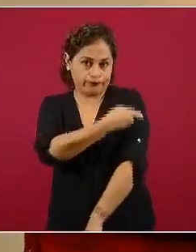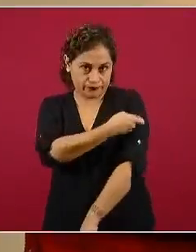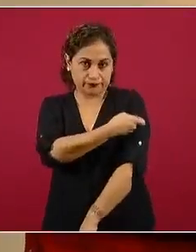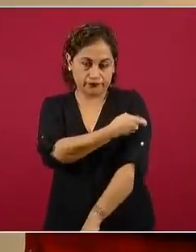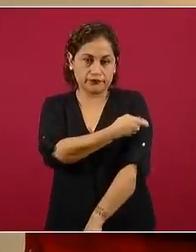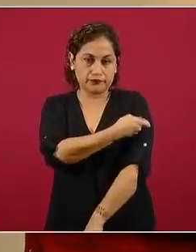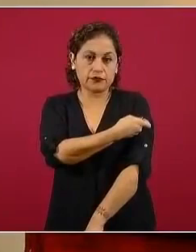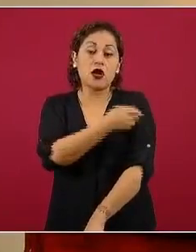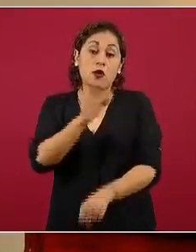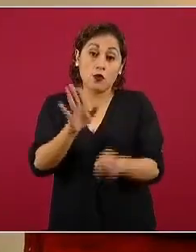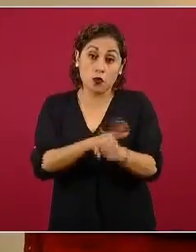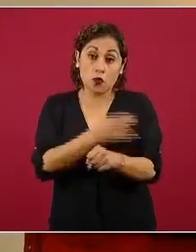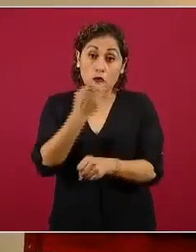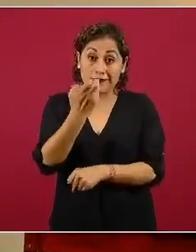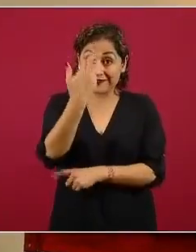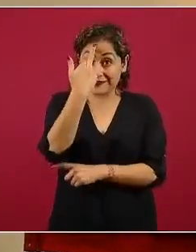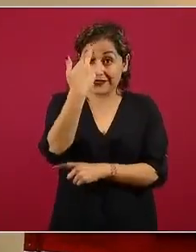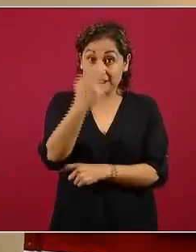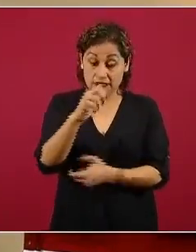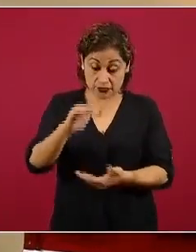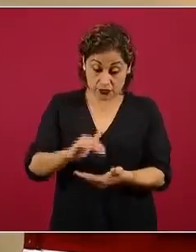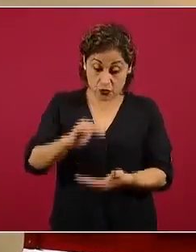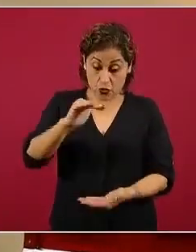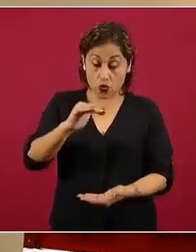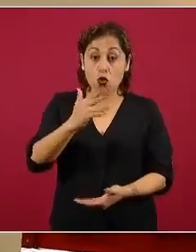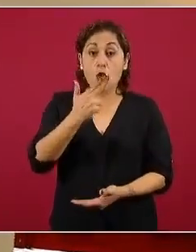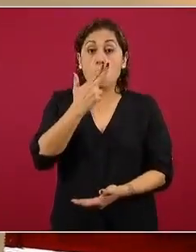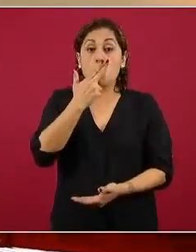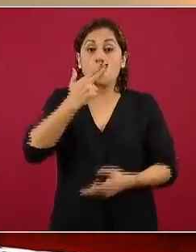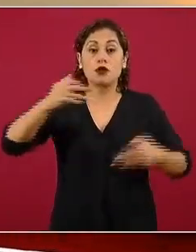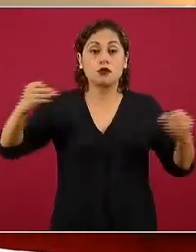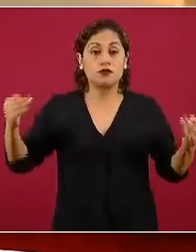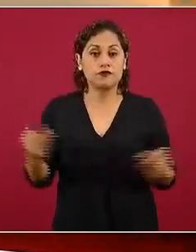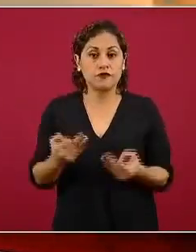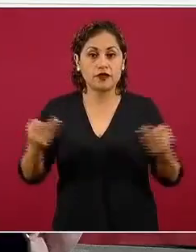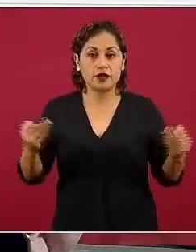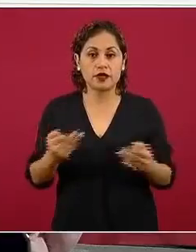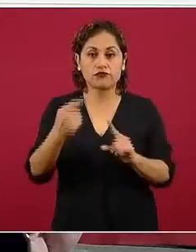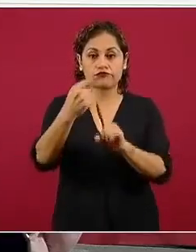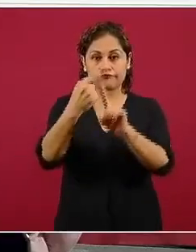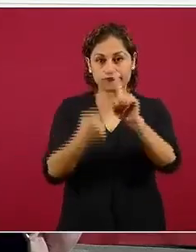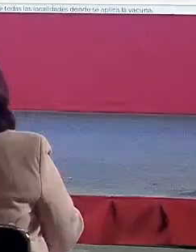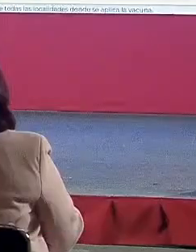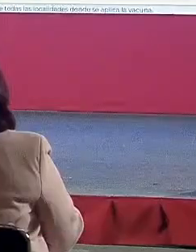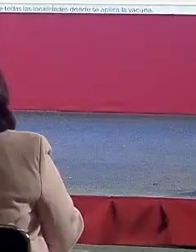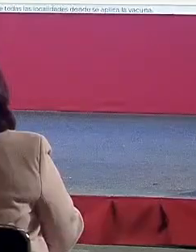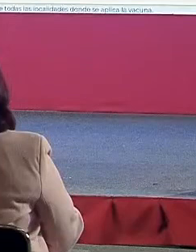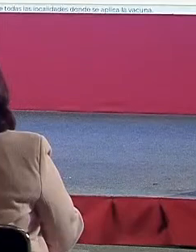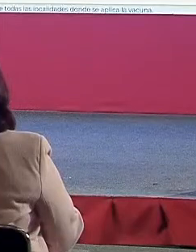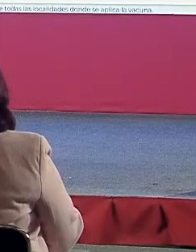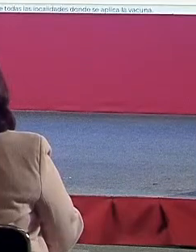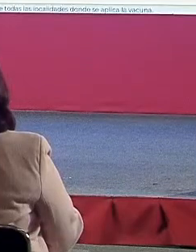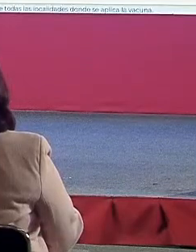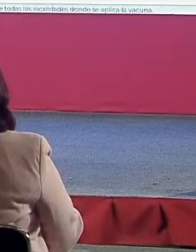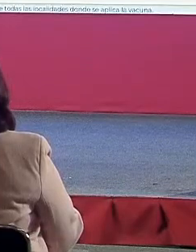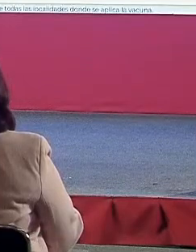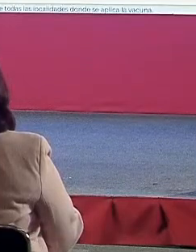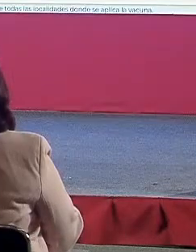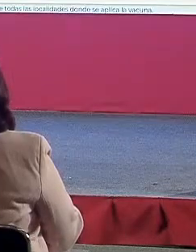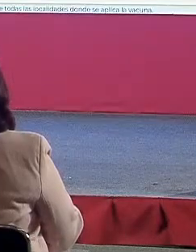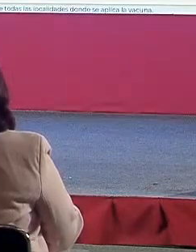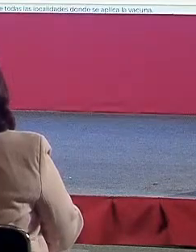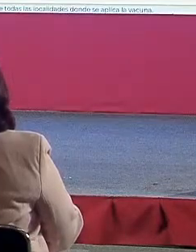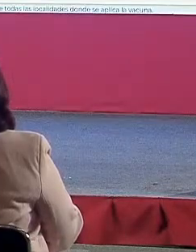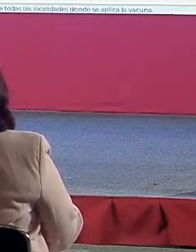cadena de frío es un componente muy importante para mantenerla a menos de 70 grados justo unas horas antes